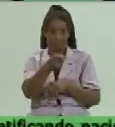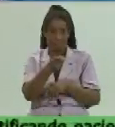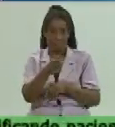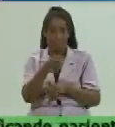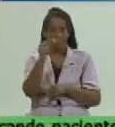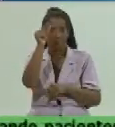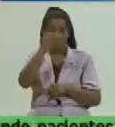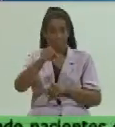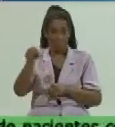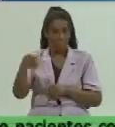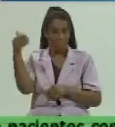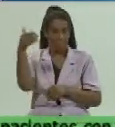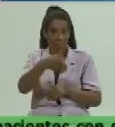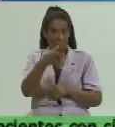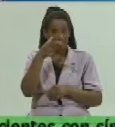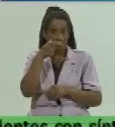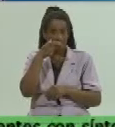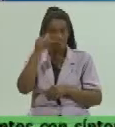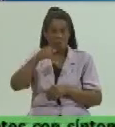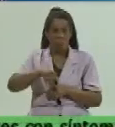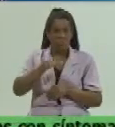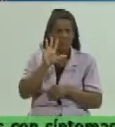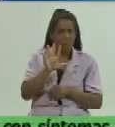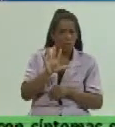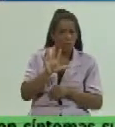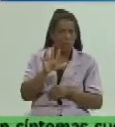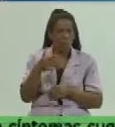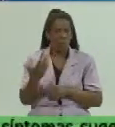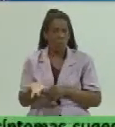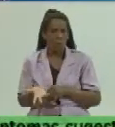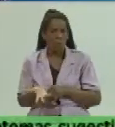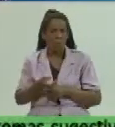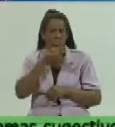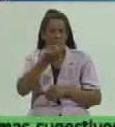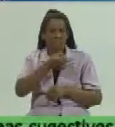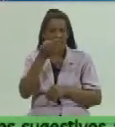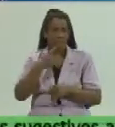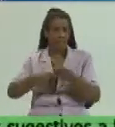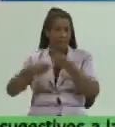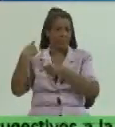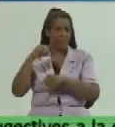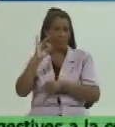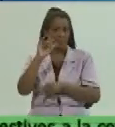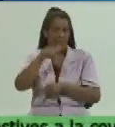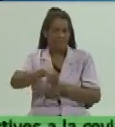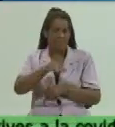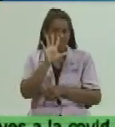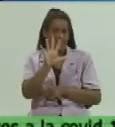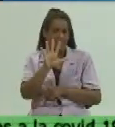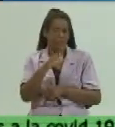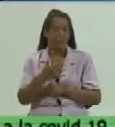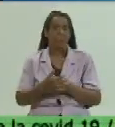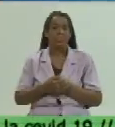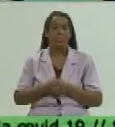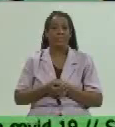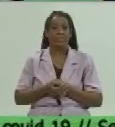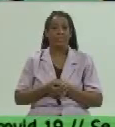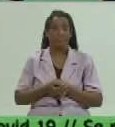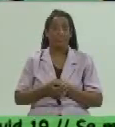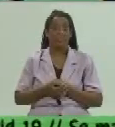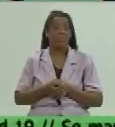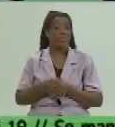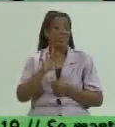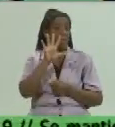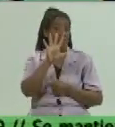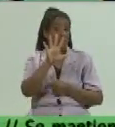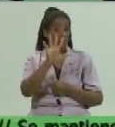Buenos días. Cinco casos hoy, según la conferencia de prensa del doctor Durán, pero seguimos en combate contra la pandemia. Cinco casos y